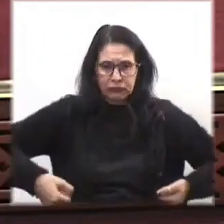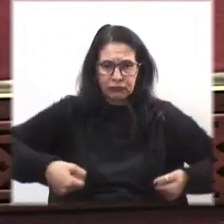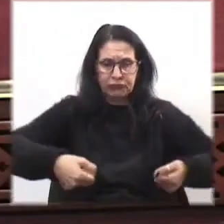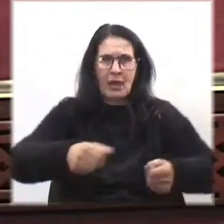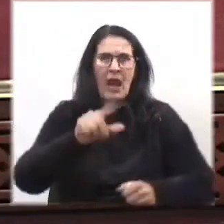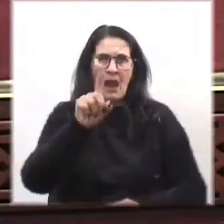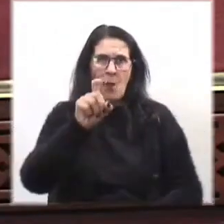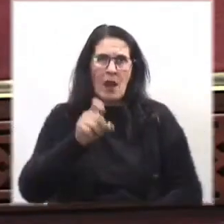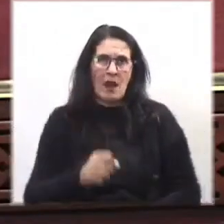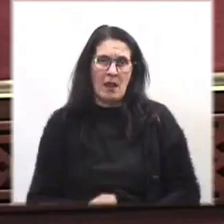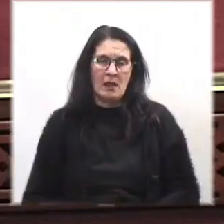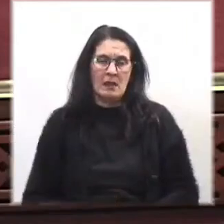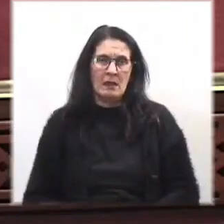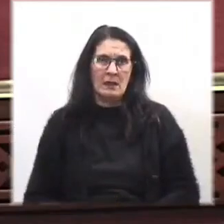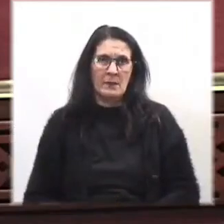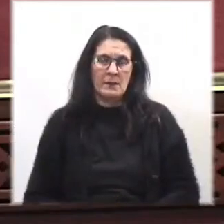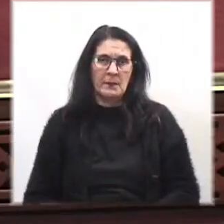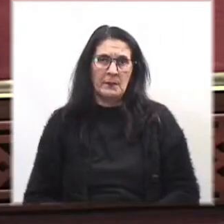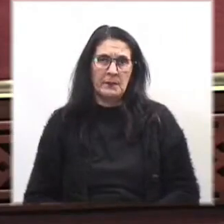los amigos.